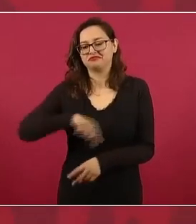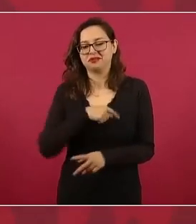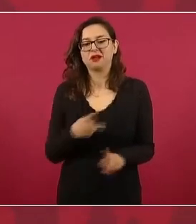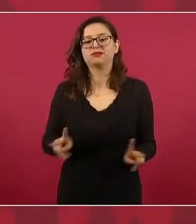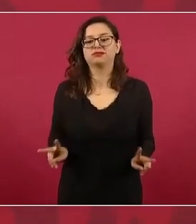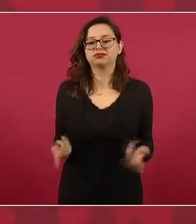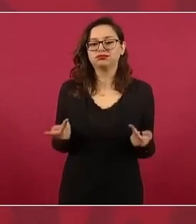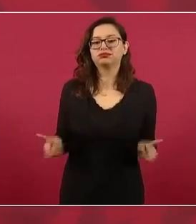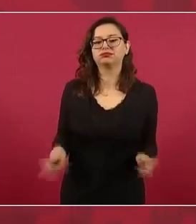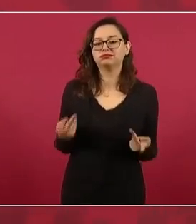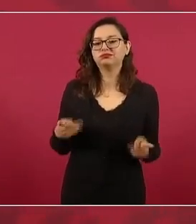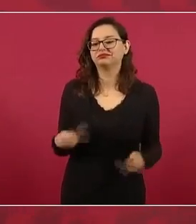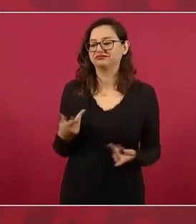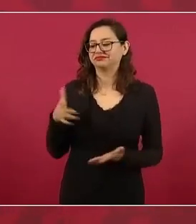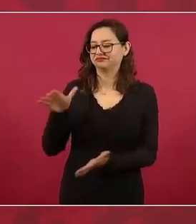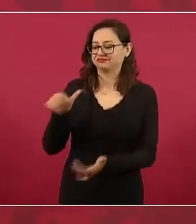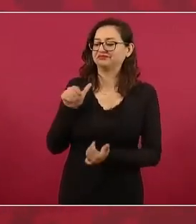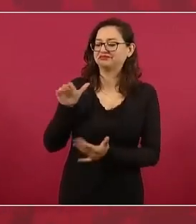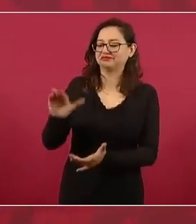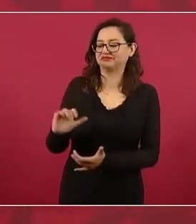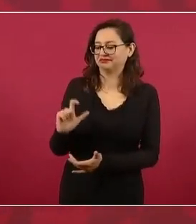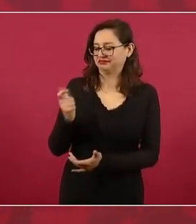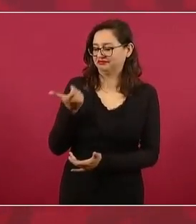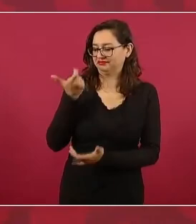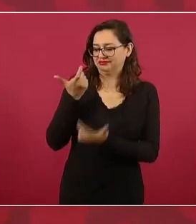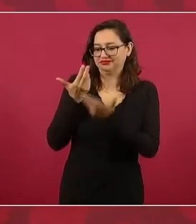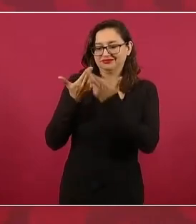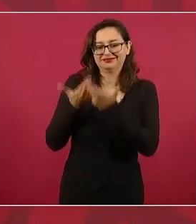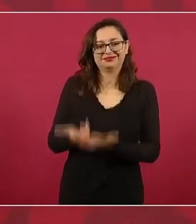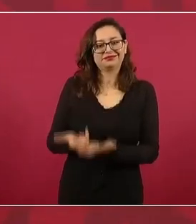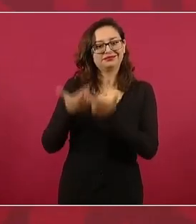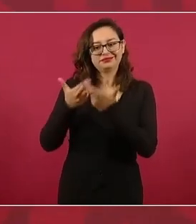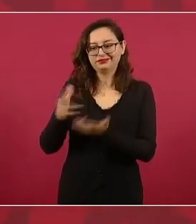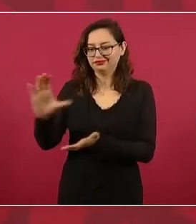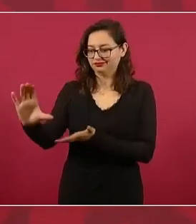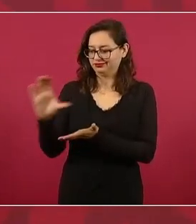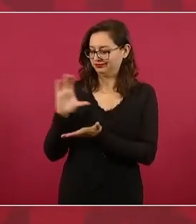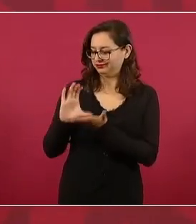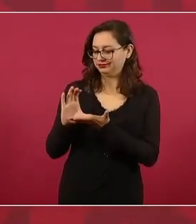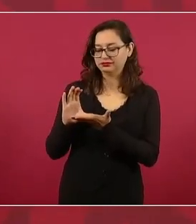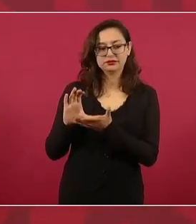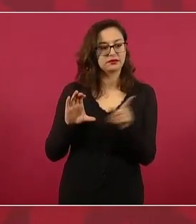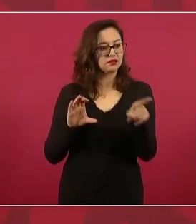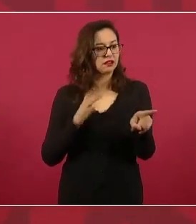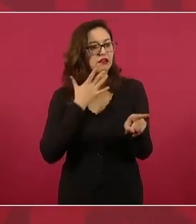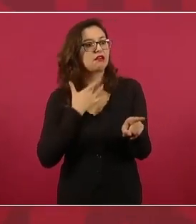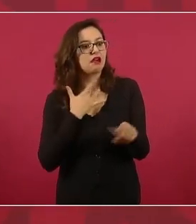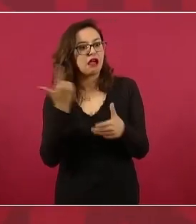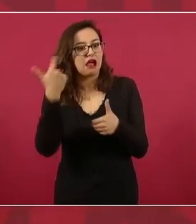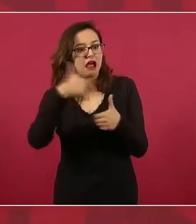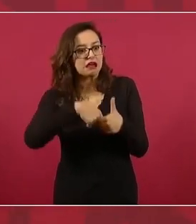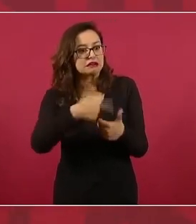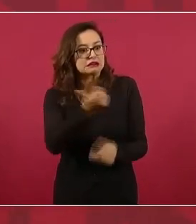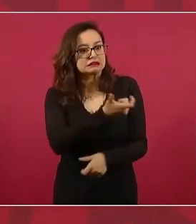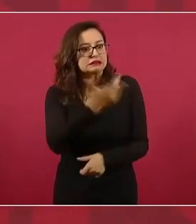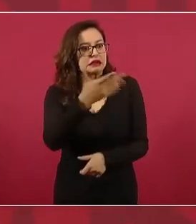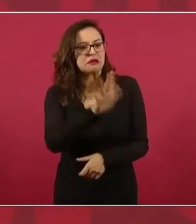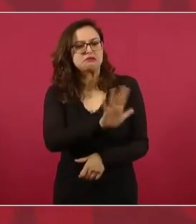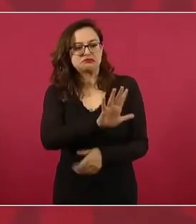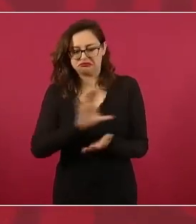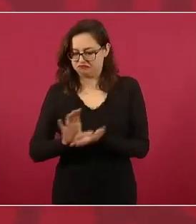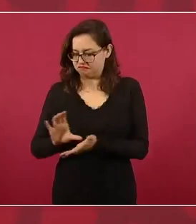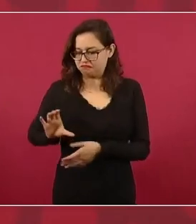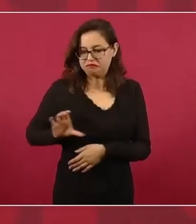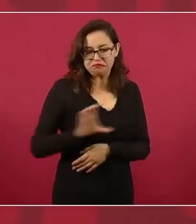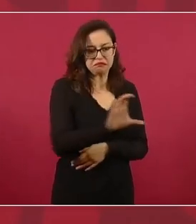subsidiar el precio de la gasolina si no subsidiáramos el precio de la gasolina